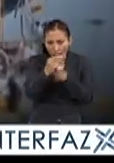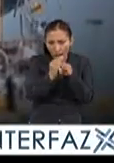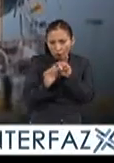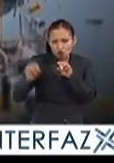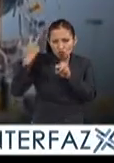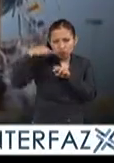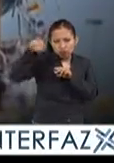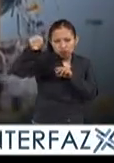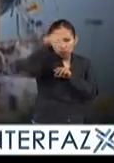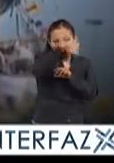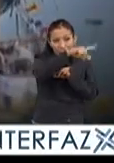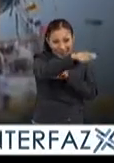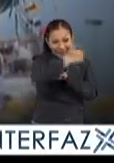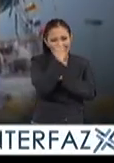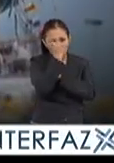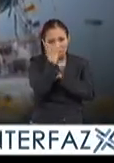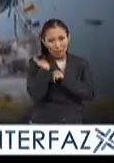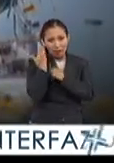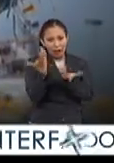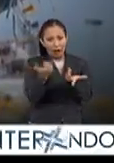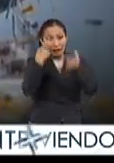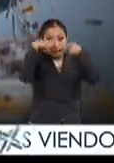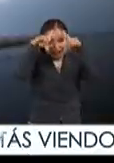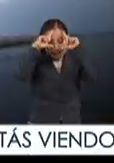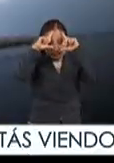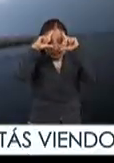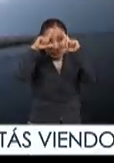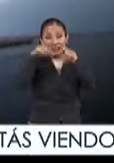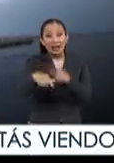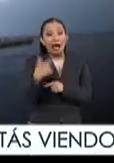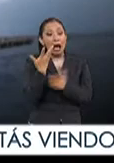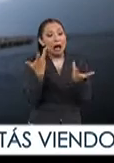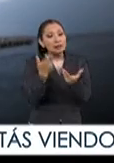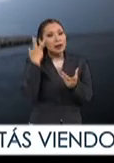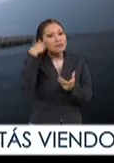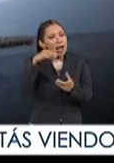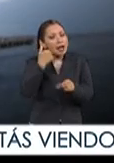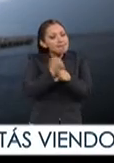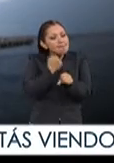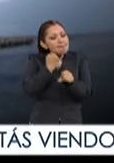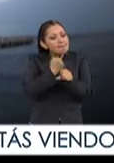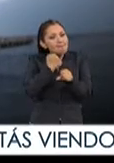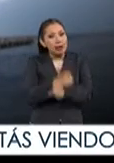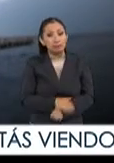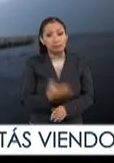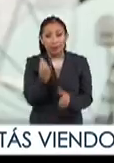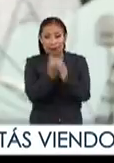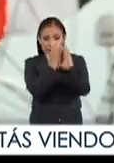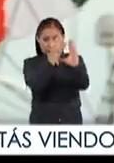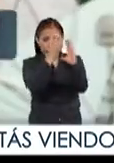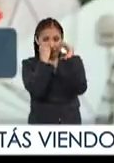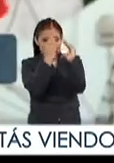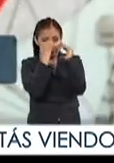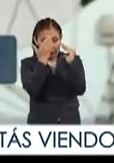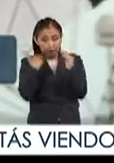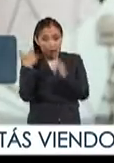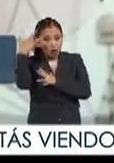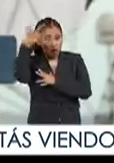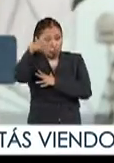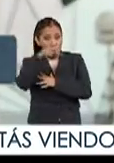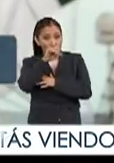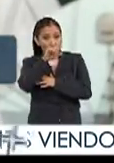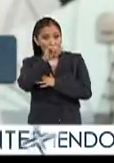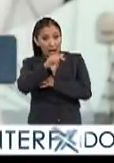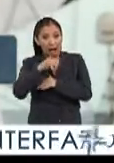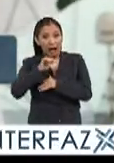mundo en él los cadetes de la heroica escuela naval militar realizan sus viajes de práctica la formación de un futuro oficial